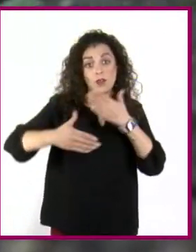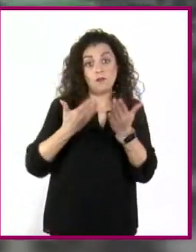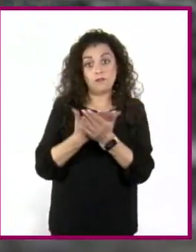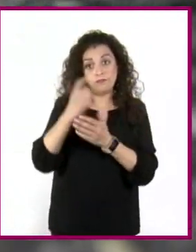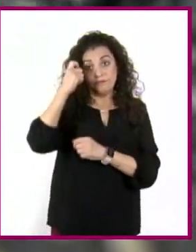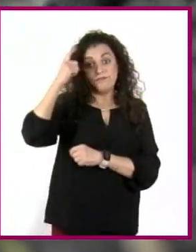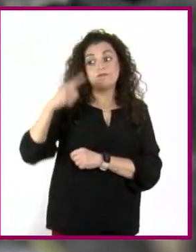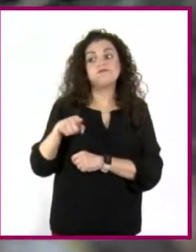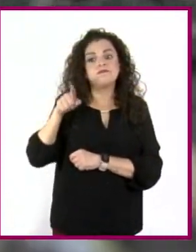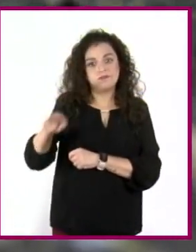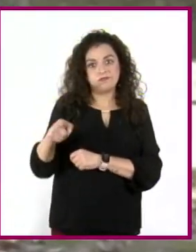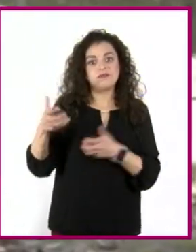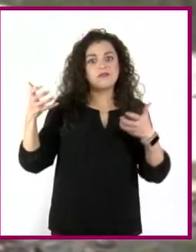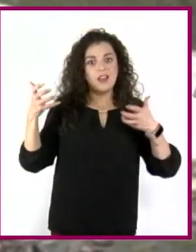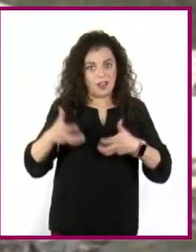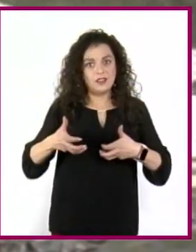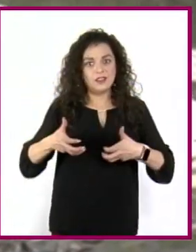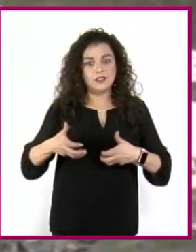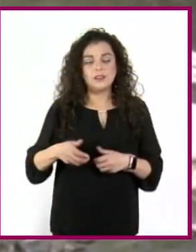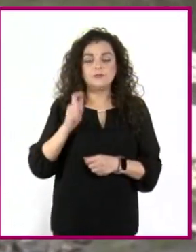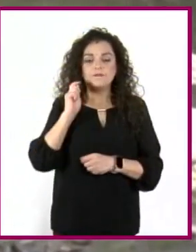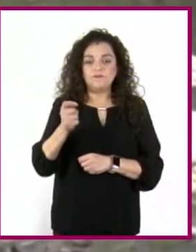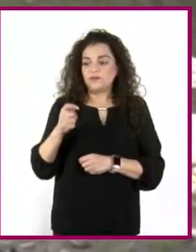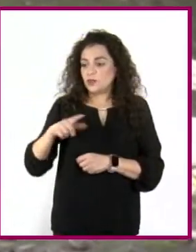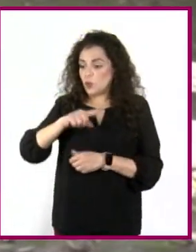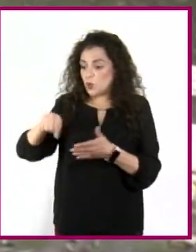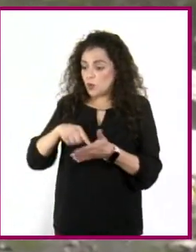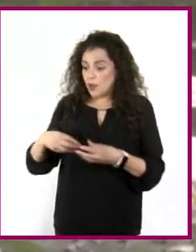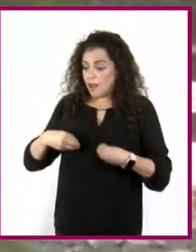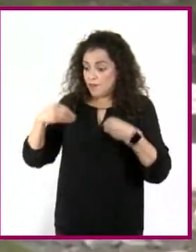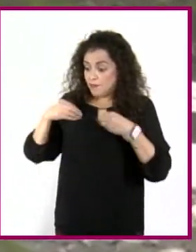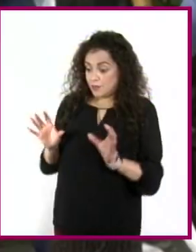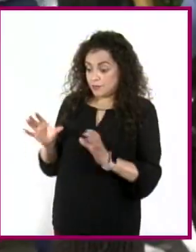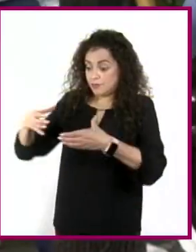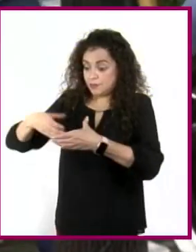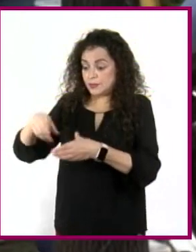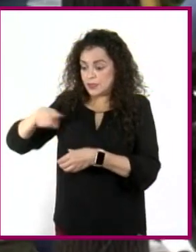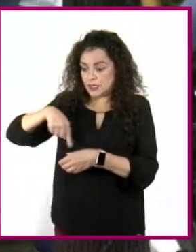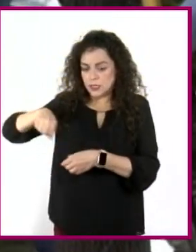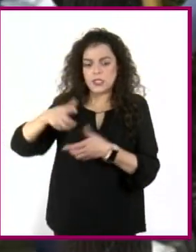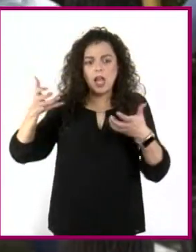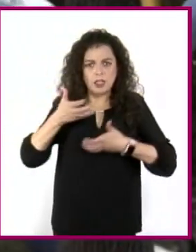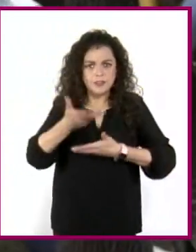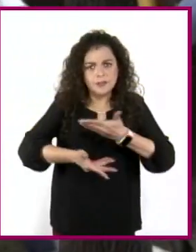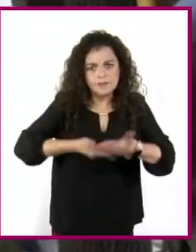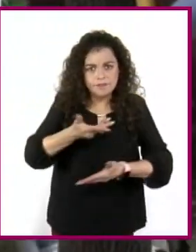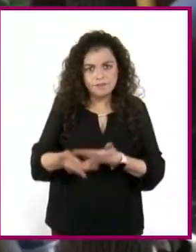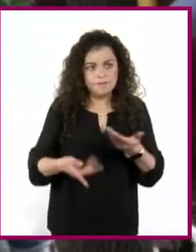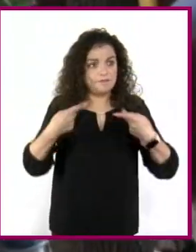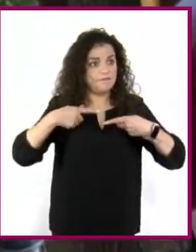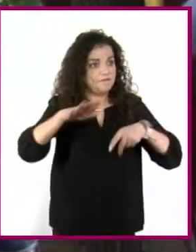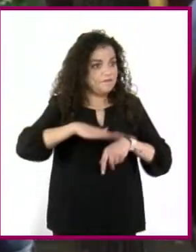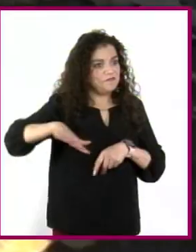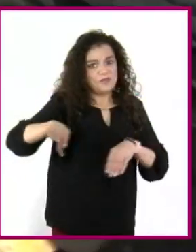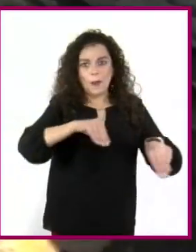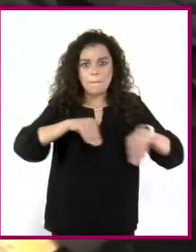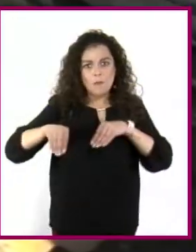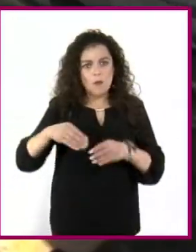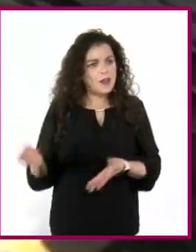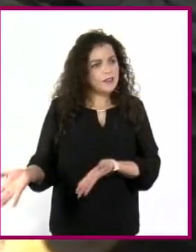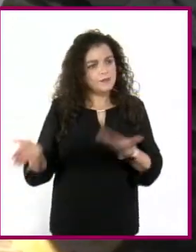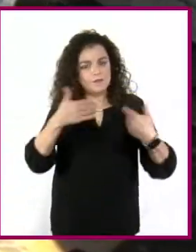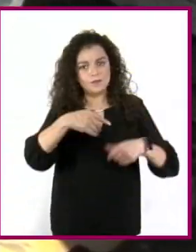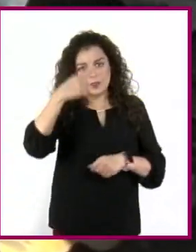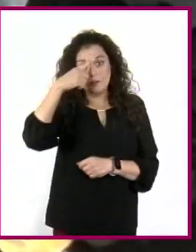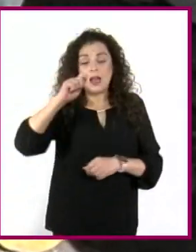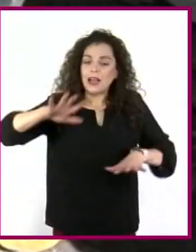protagonistas. Su entorno inmediato, su comunidad, lo convierten en su espacio de servicio. Movilizan a la sociedad civil, generan conciencia y